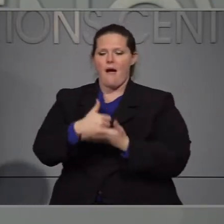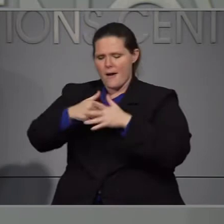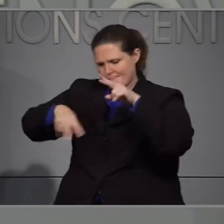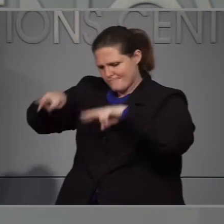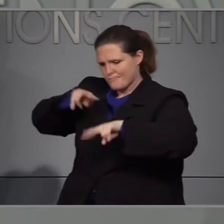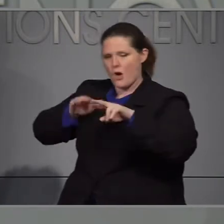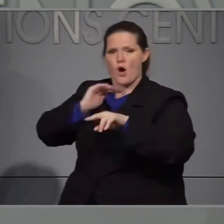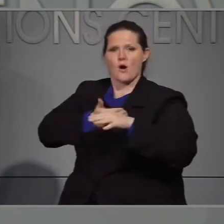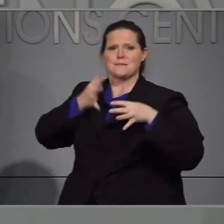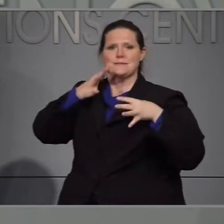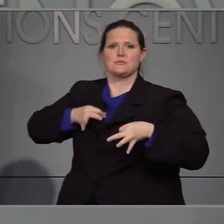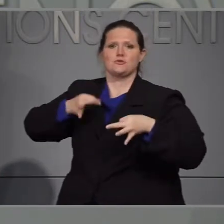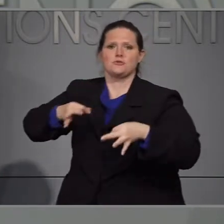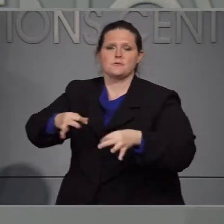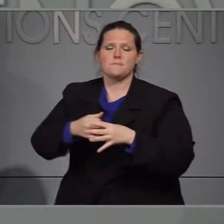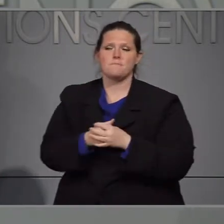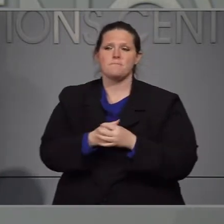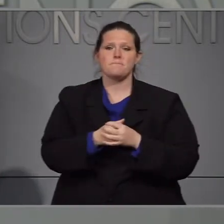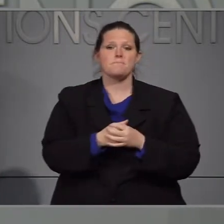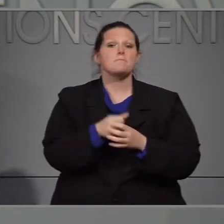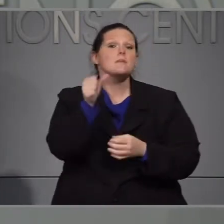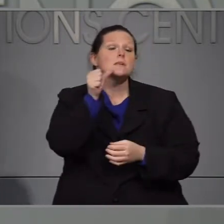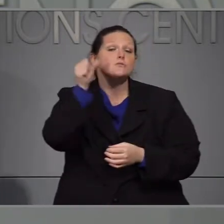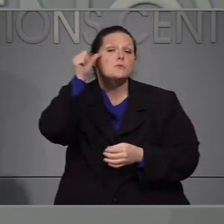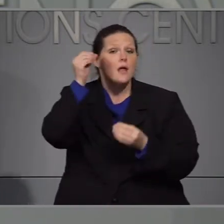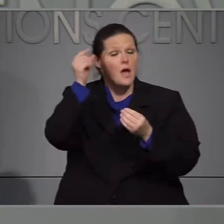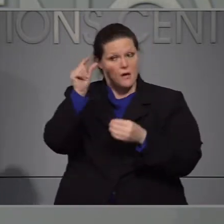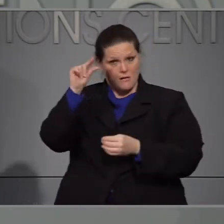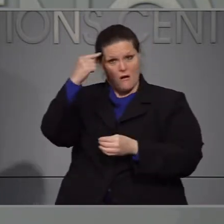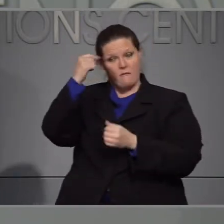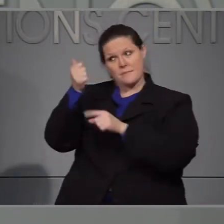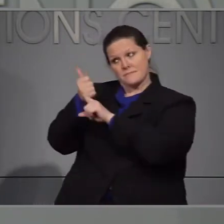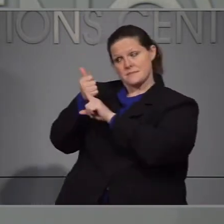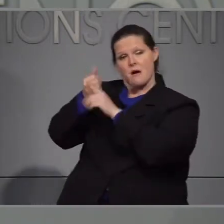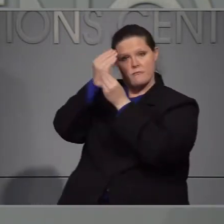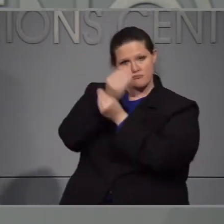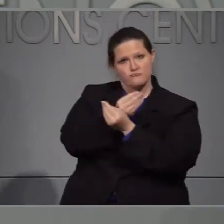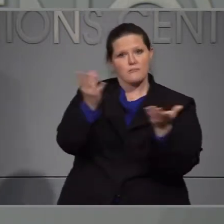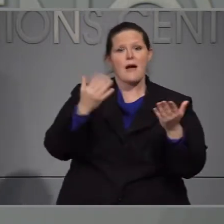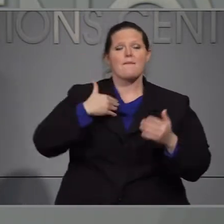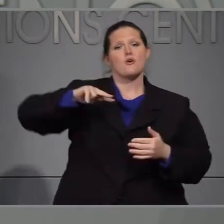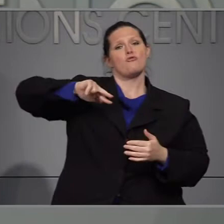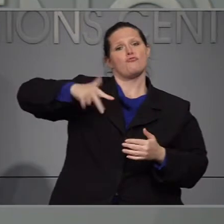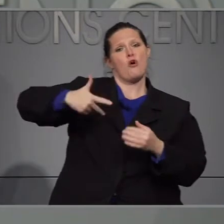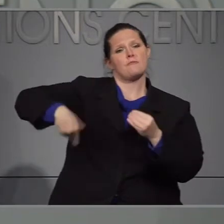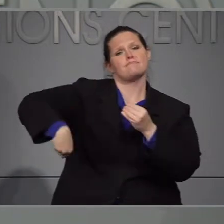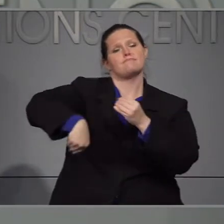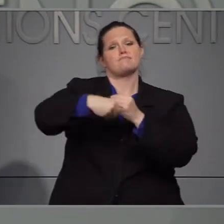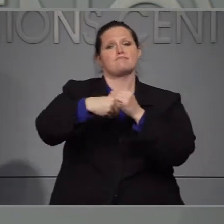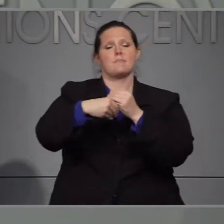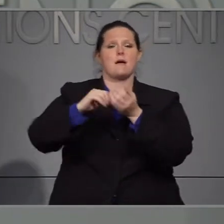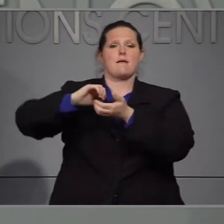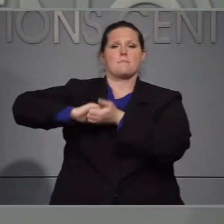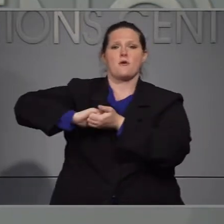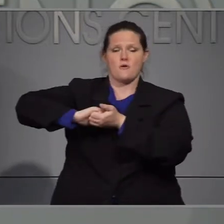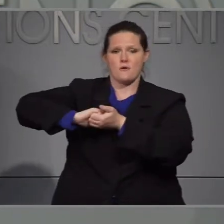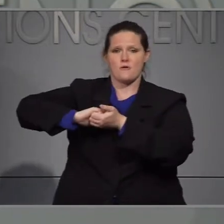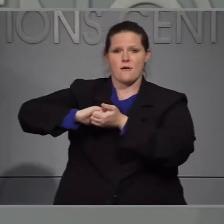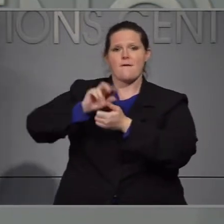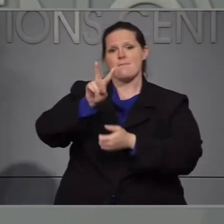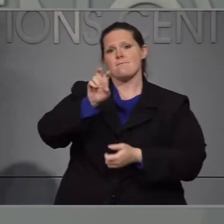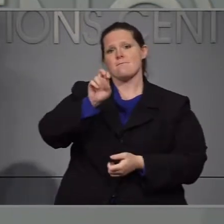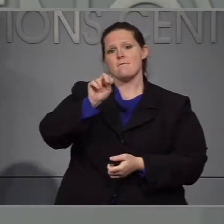el gobernador Cooper anunció nuestras elección de un tercer proveedor para poder ofrecer más pruebas gratis en comunidades